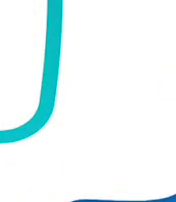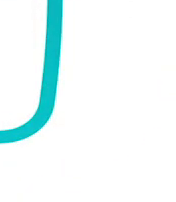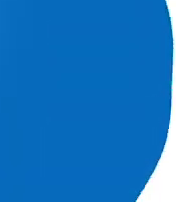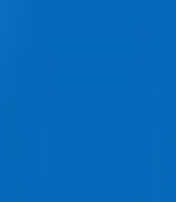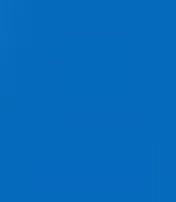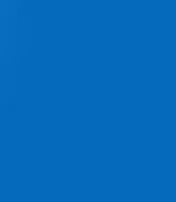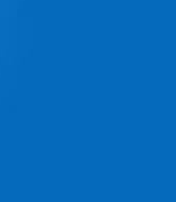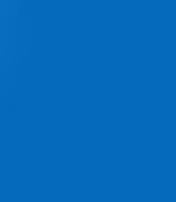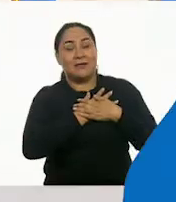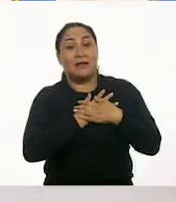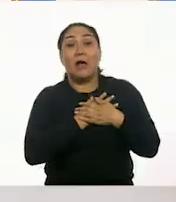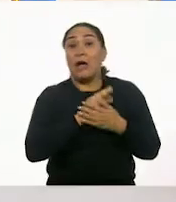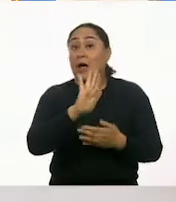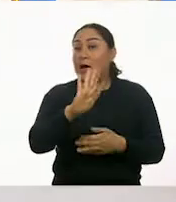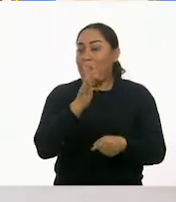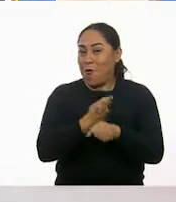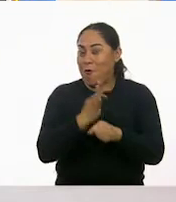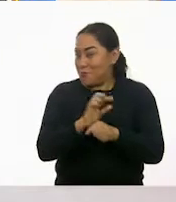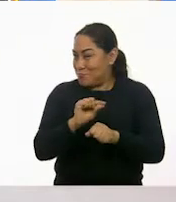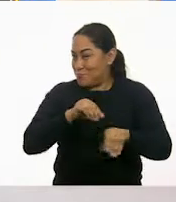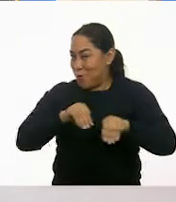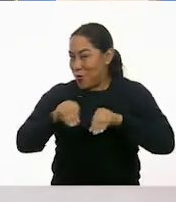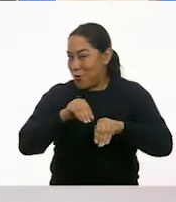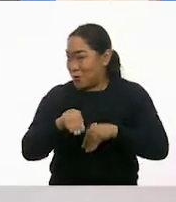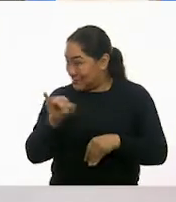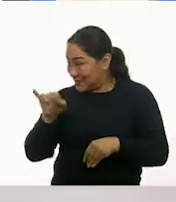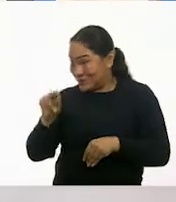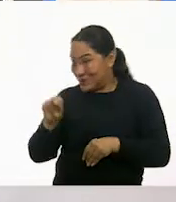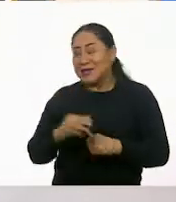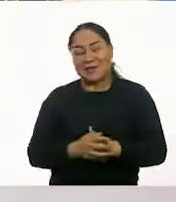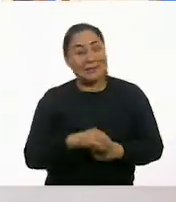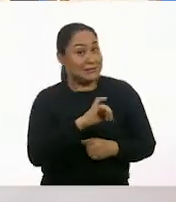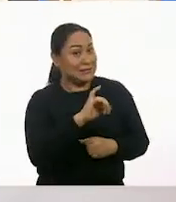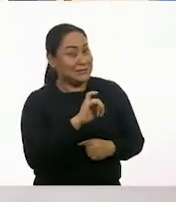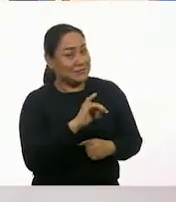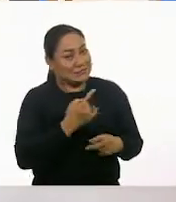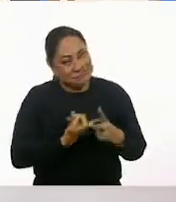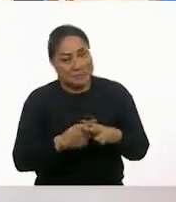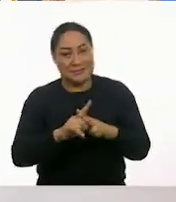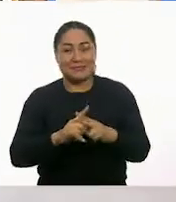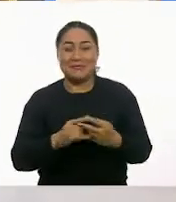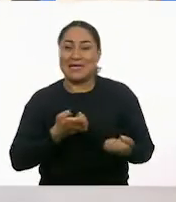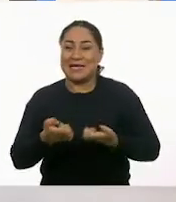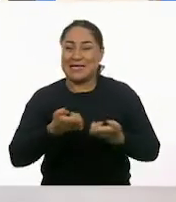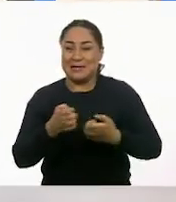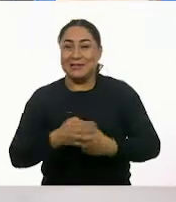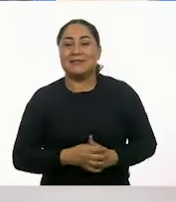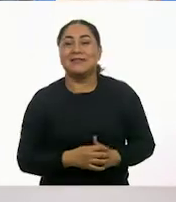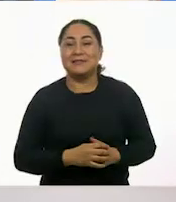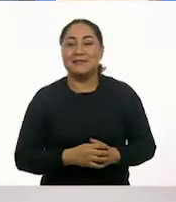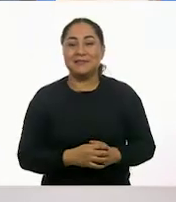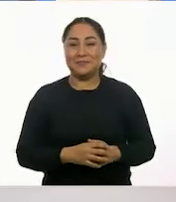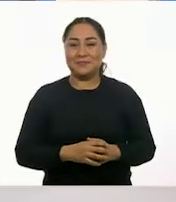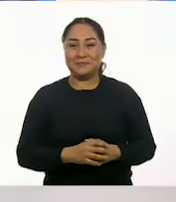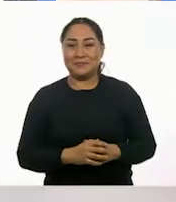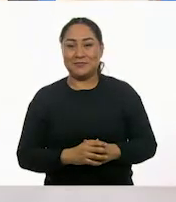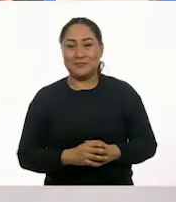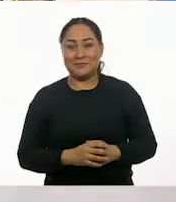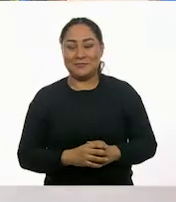Pero antes, vamos a movernos un poco. ¿Estás listo, Ezequiel? Vamos a movernos. Vamos a hacer primero un poco de calentamiento, ¿cierto?